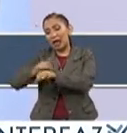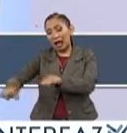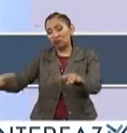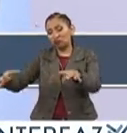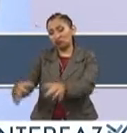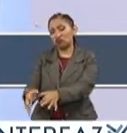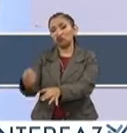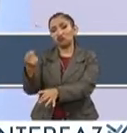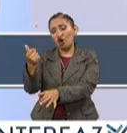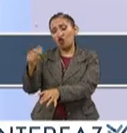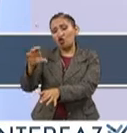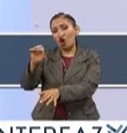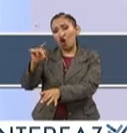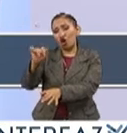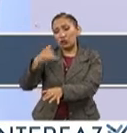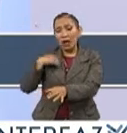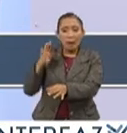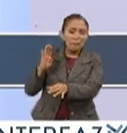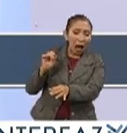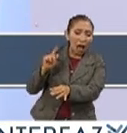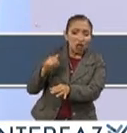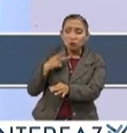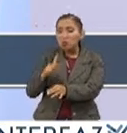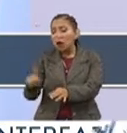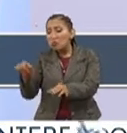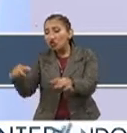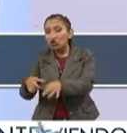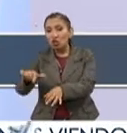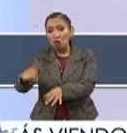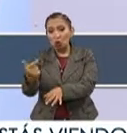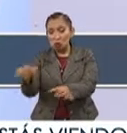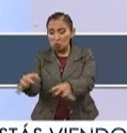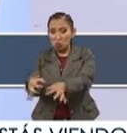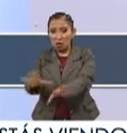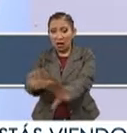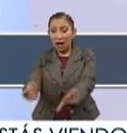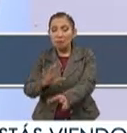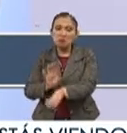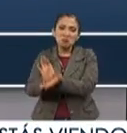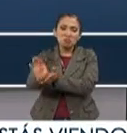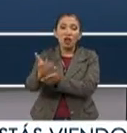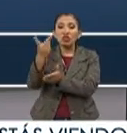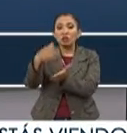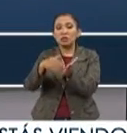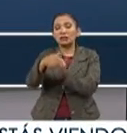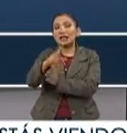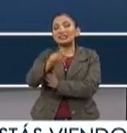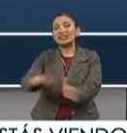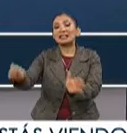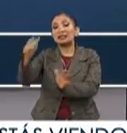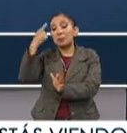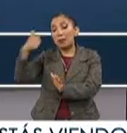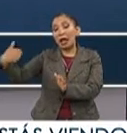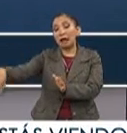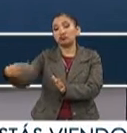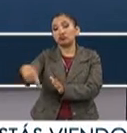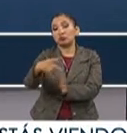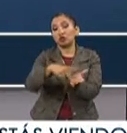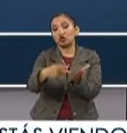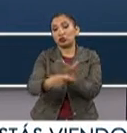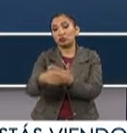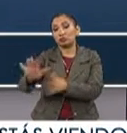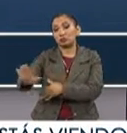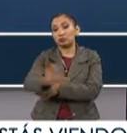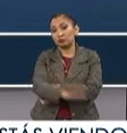que tiene el menor número de colonias y pueblos y barrios originarios, que son doce solamente, tuvo cerca de dos millones setecientos para cada proyecto